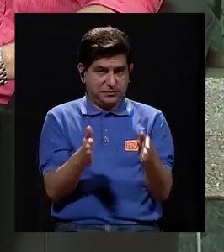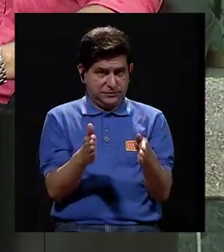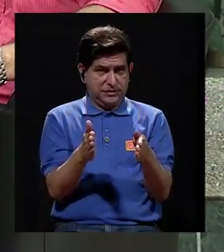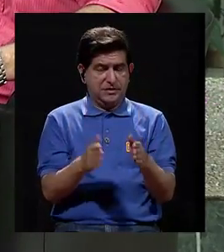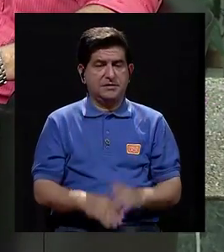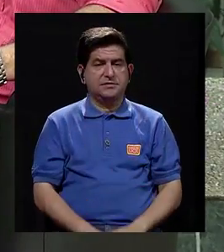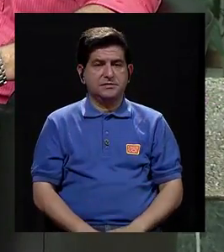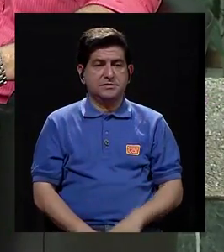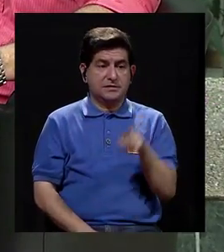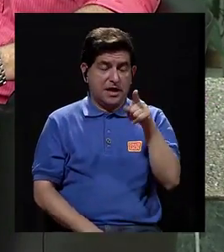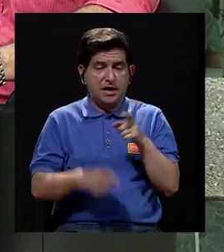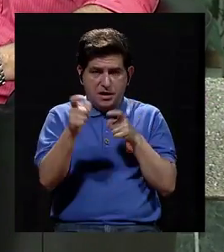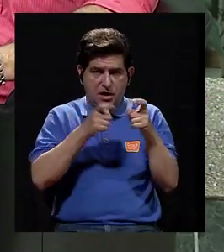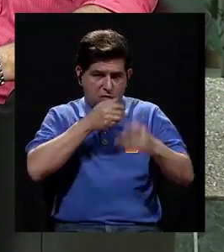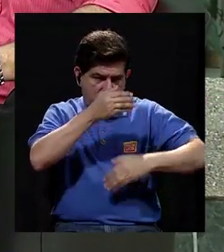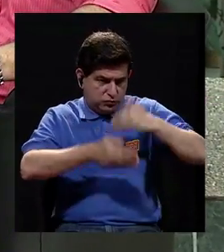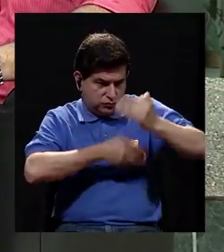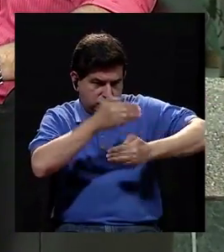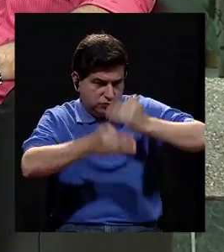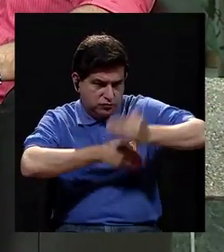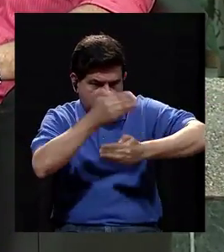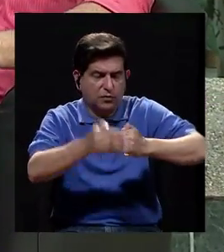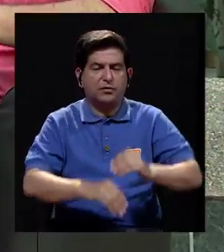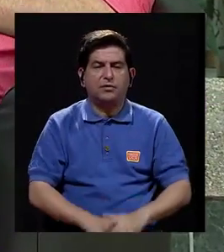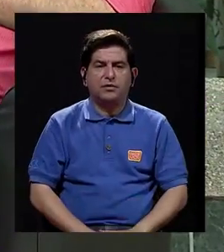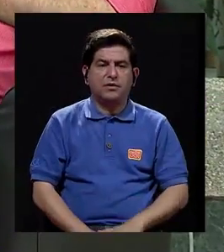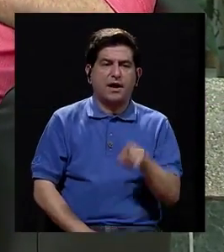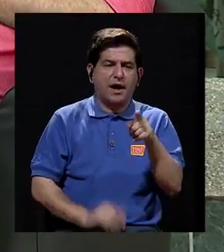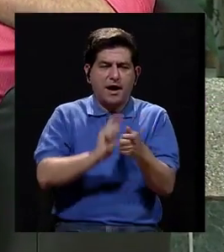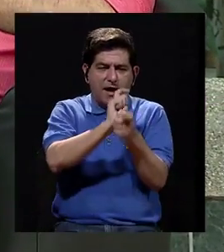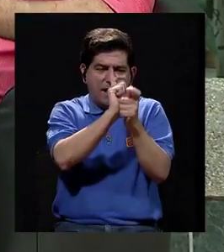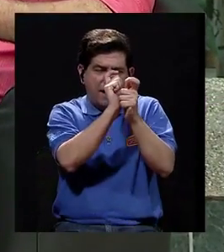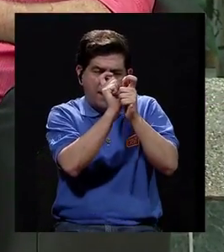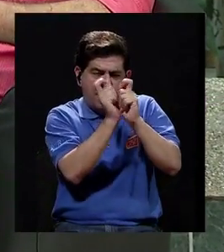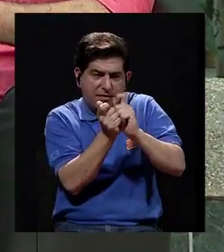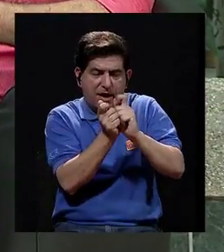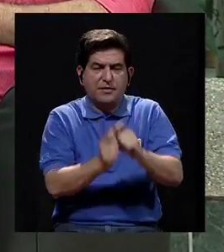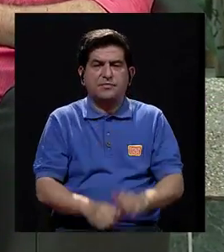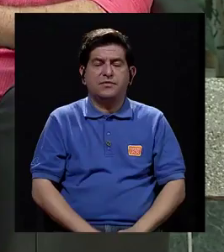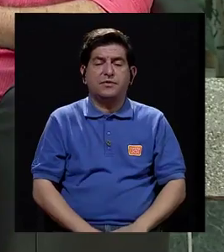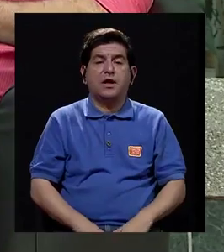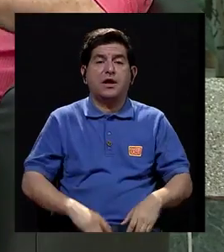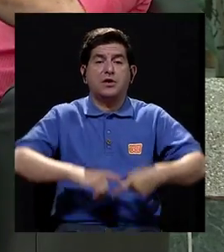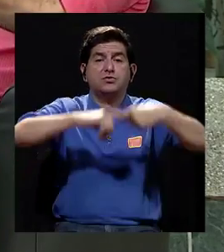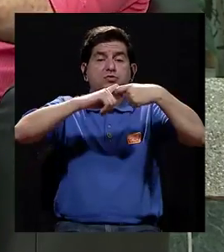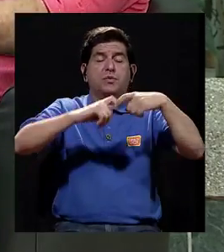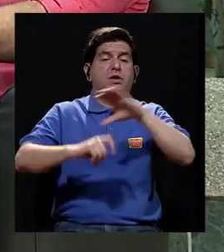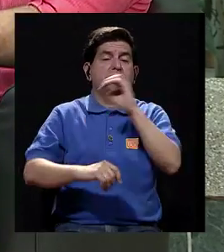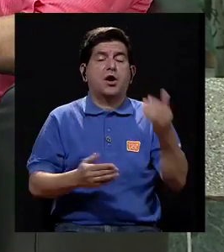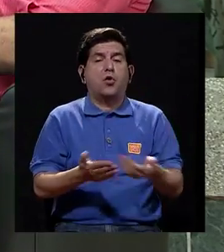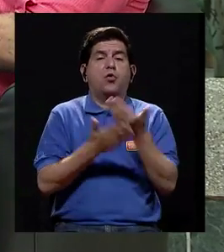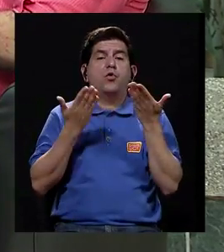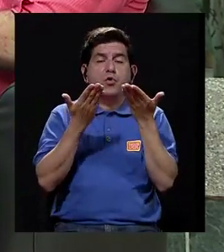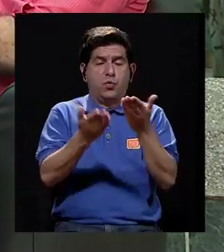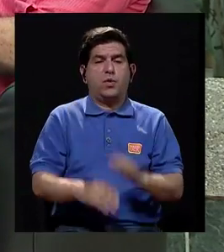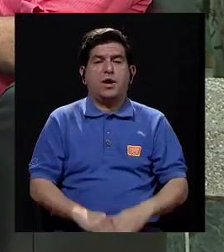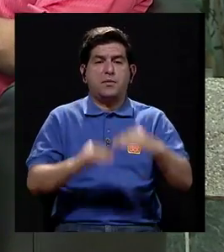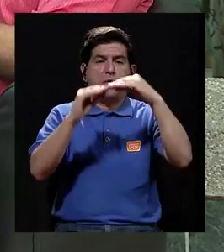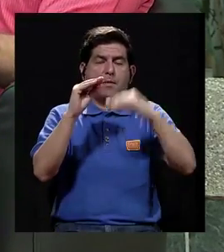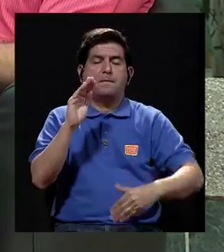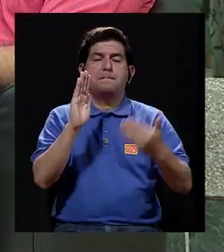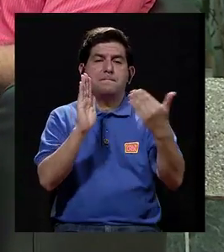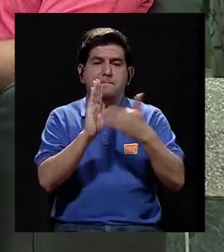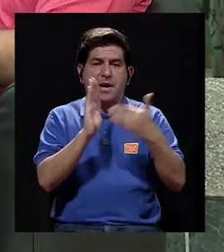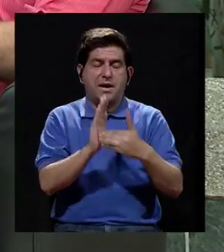especialista que le lleva el control, ¿verdad? Para que le adapte el medicamento, solo suspenda o le dé uno nuevo, que sea